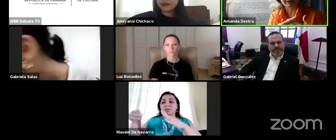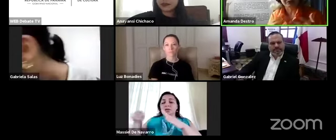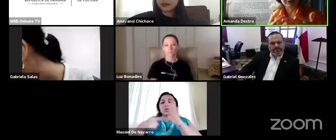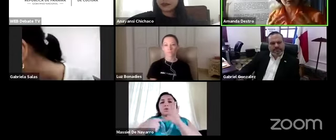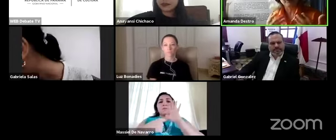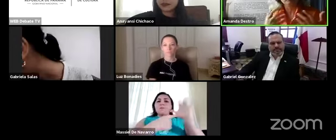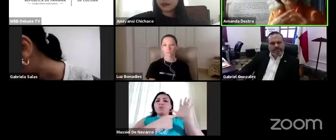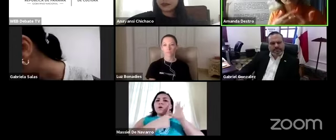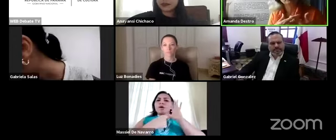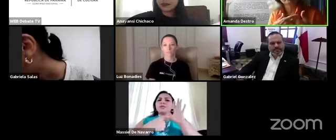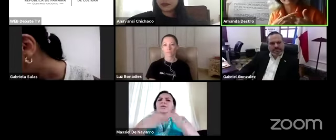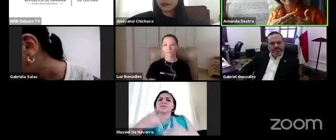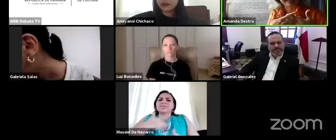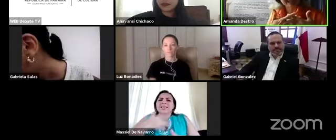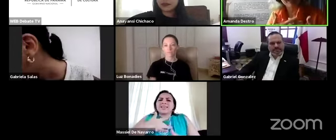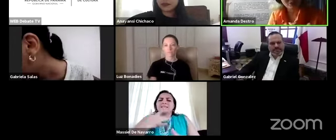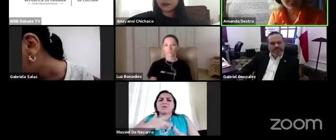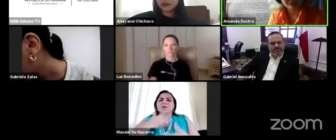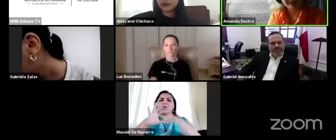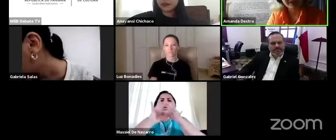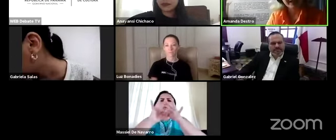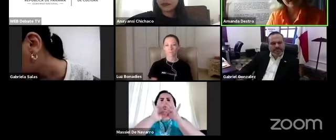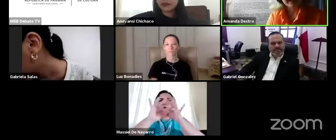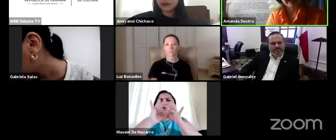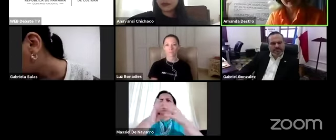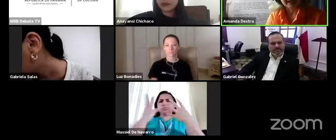sentimientos de unión, de integración.